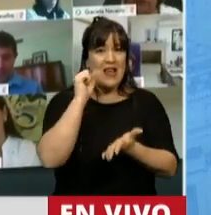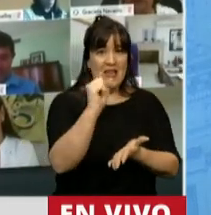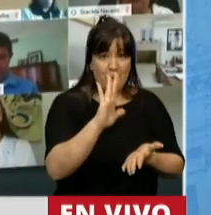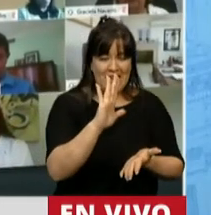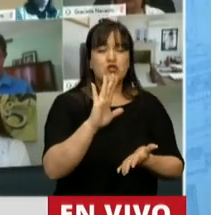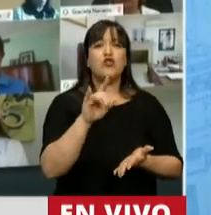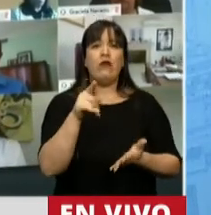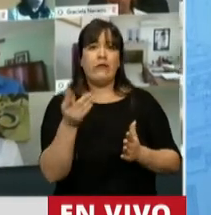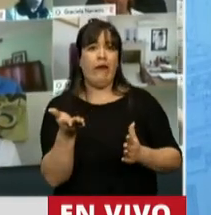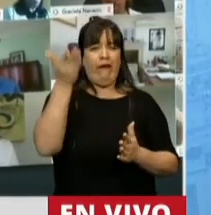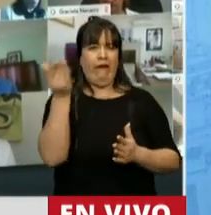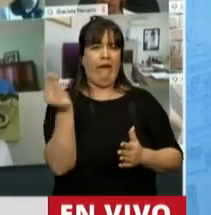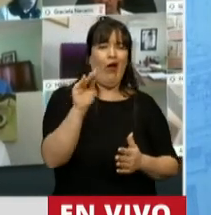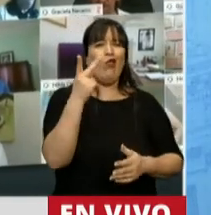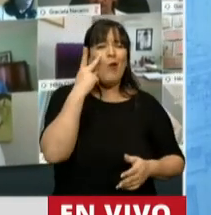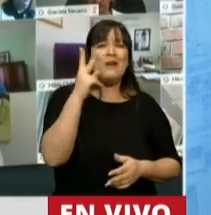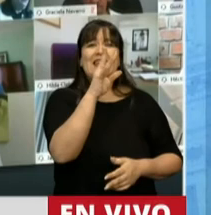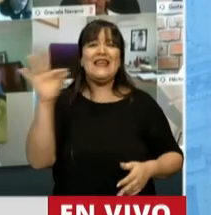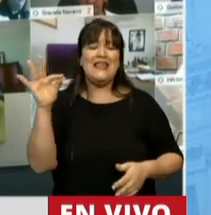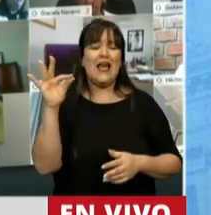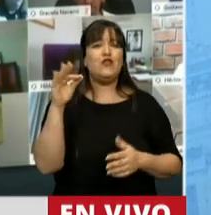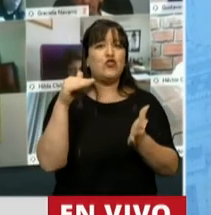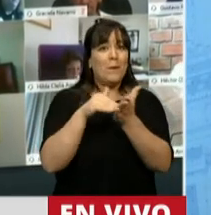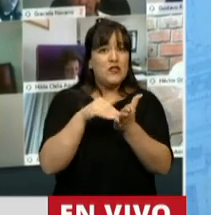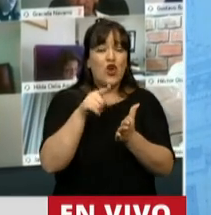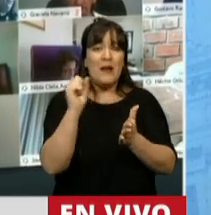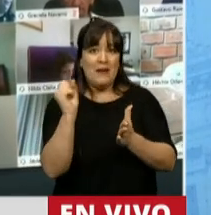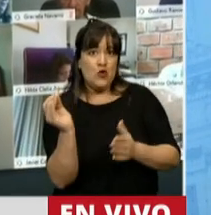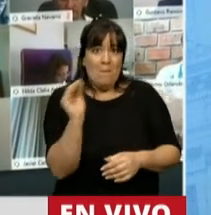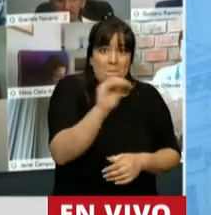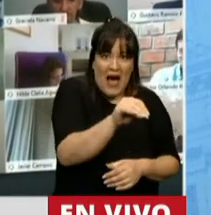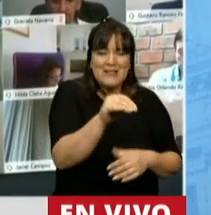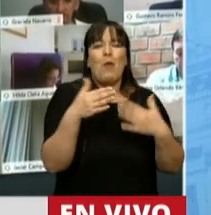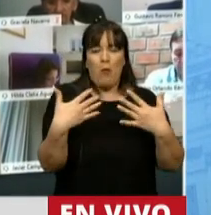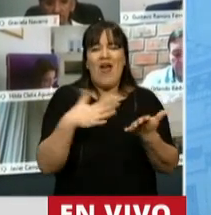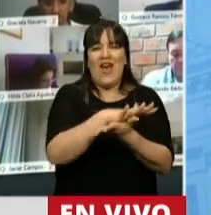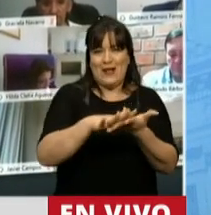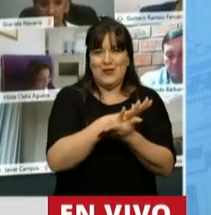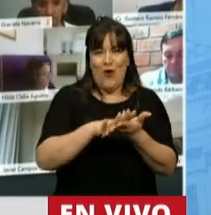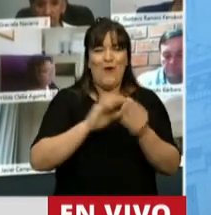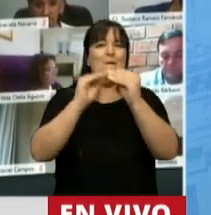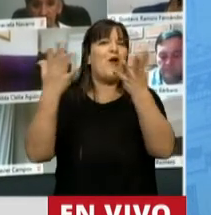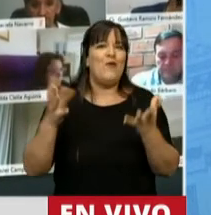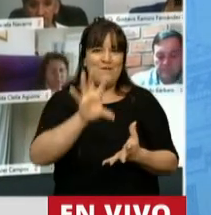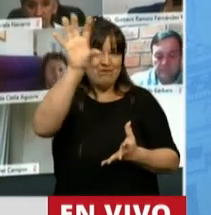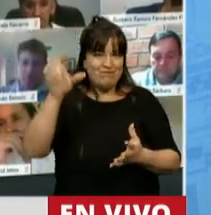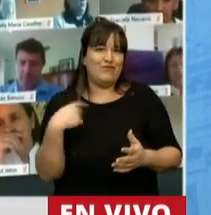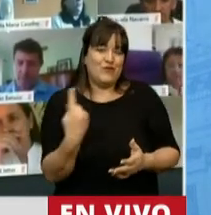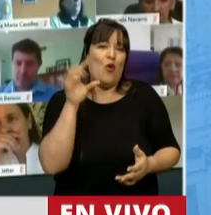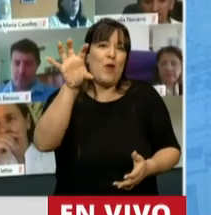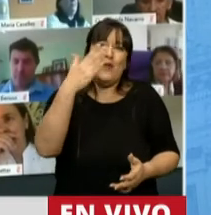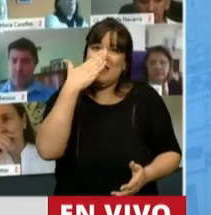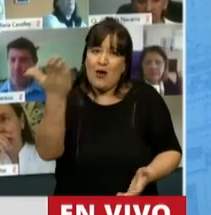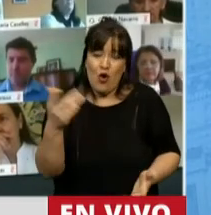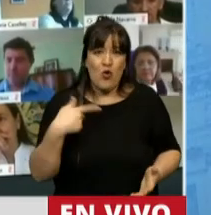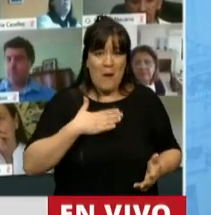agregar al mismo 2.500 millones de pesos resolvería graves problemas de movilidad que hay en el interior. Les recuerdo, soy de la provincia de Córdoba,